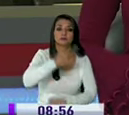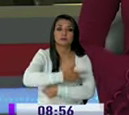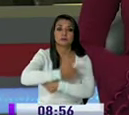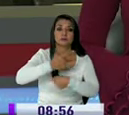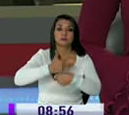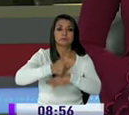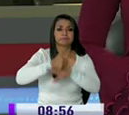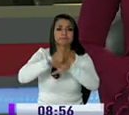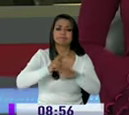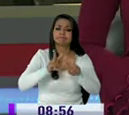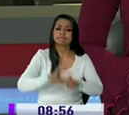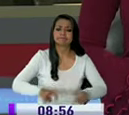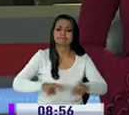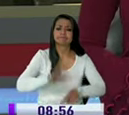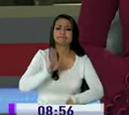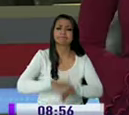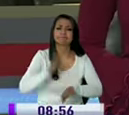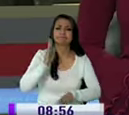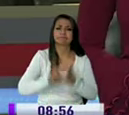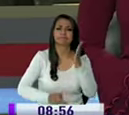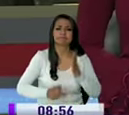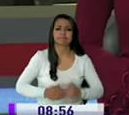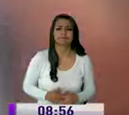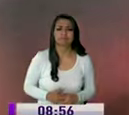investigan las causas de este siniestro